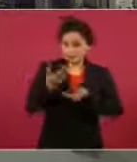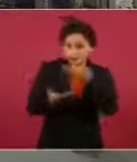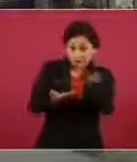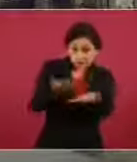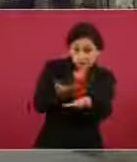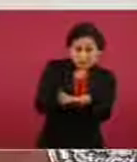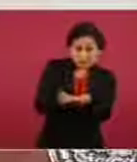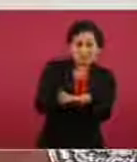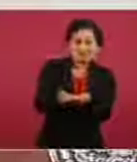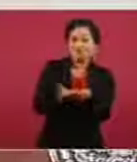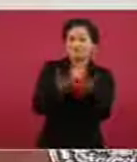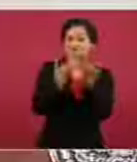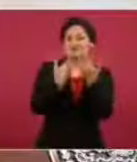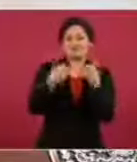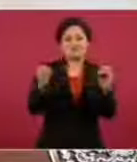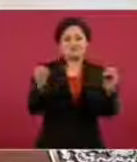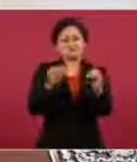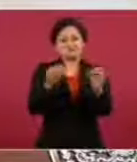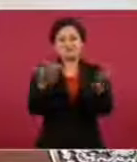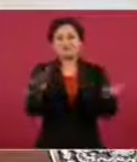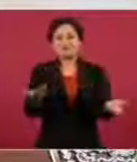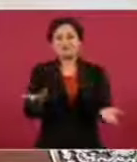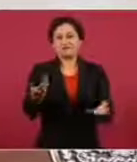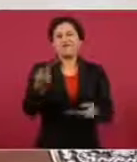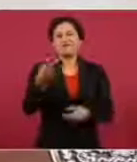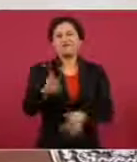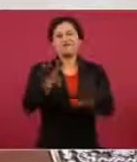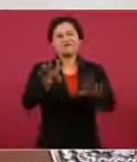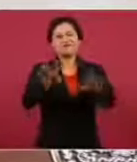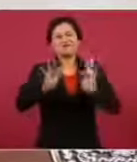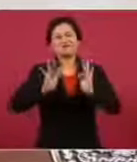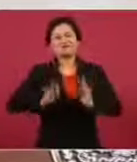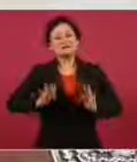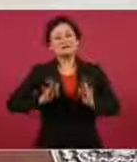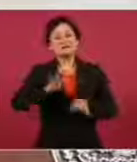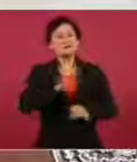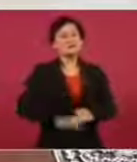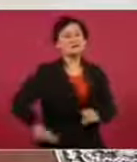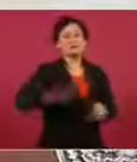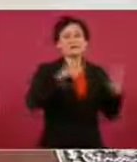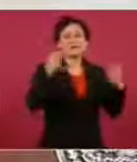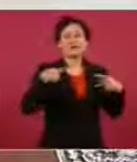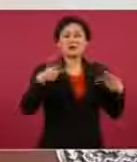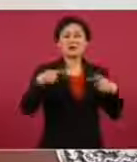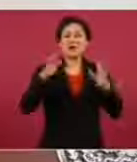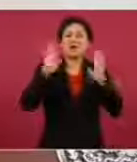la gente los tiene bien identificados, la mayoría de la gente,